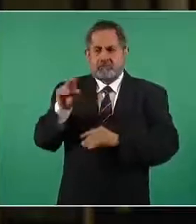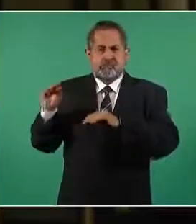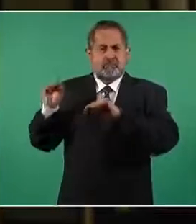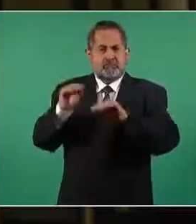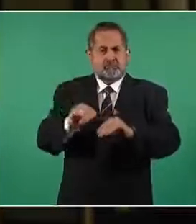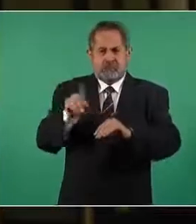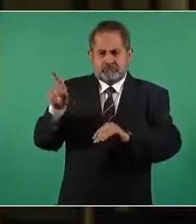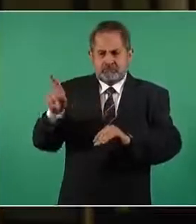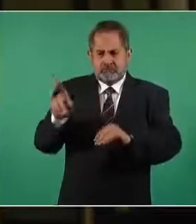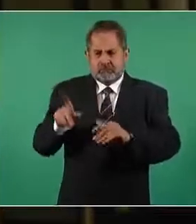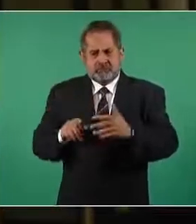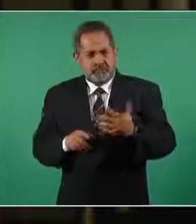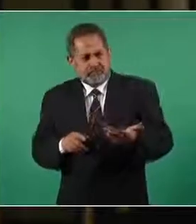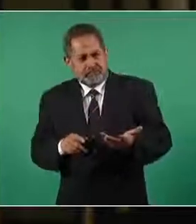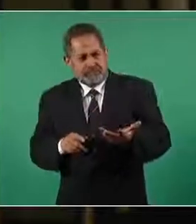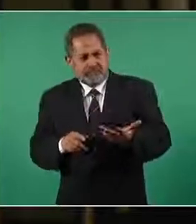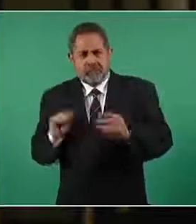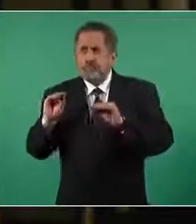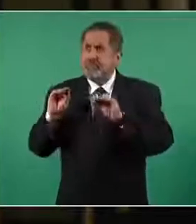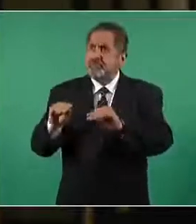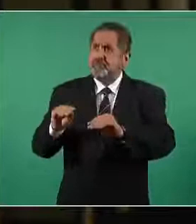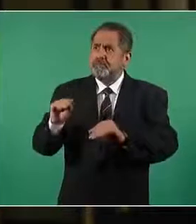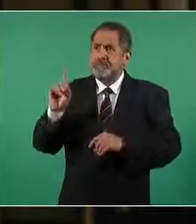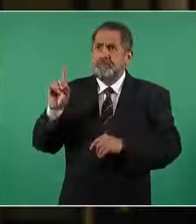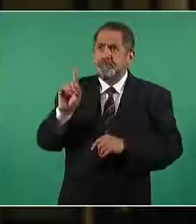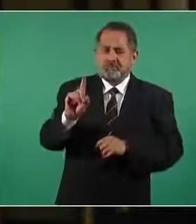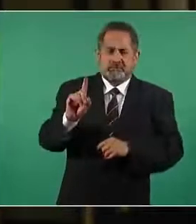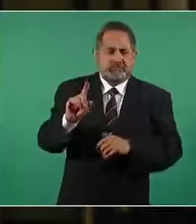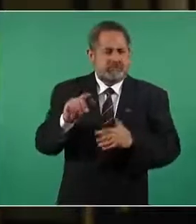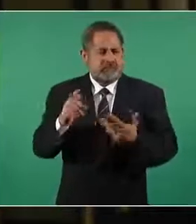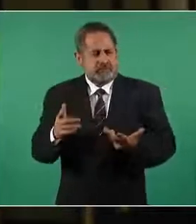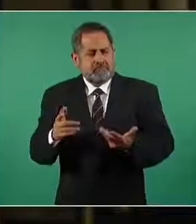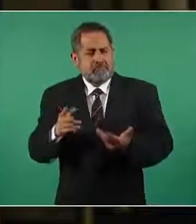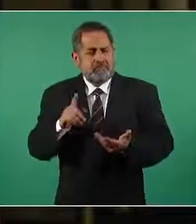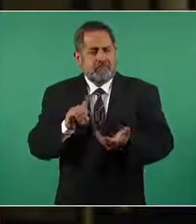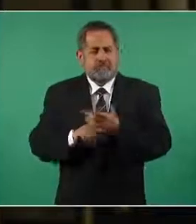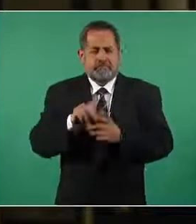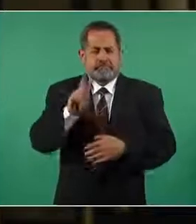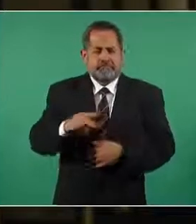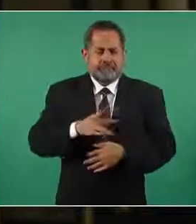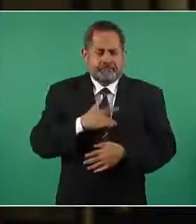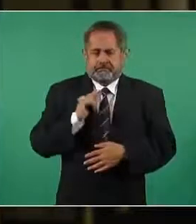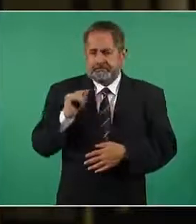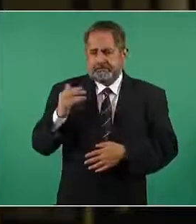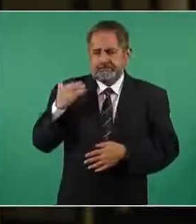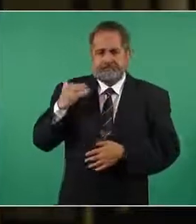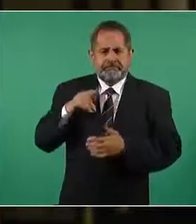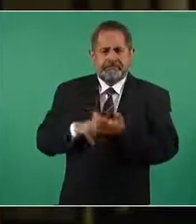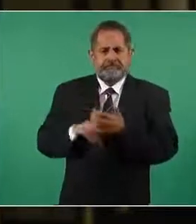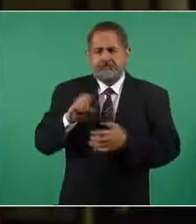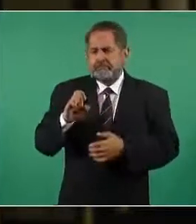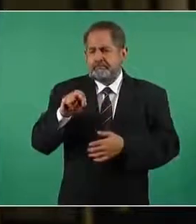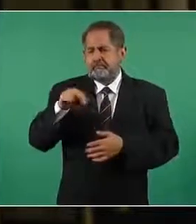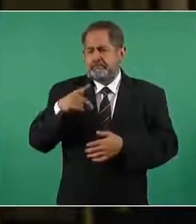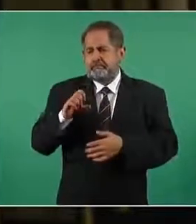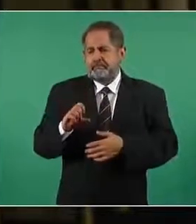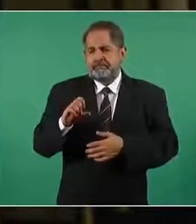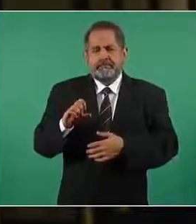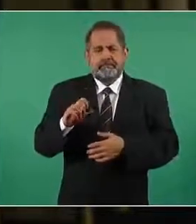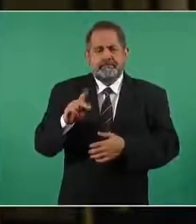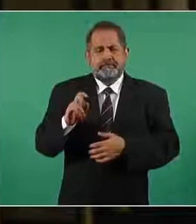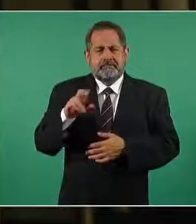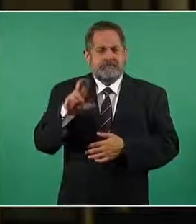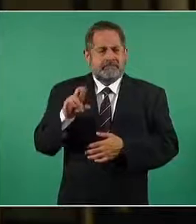en consecuencia presidente aprovechando también la premisa del sensible fallecimiento de don Enrique González Pederer un tabasqueño